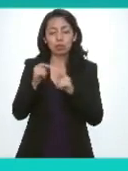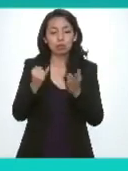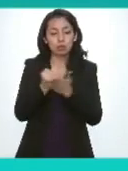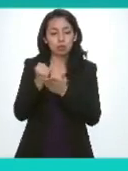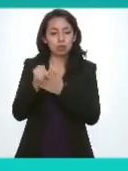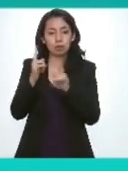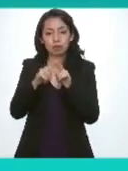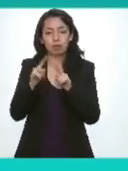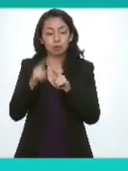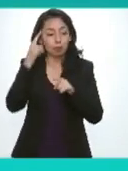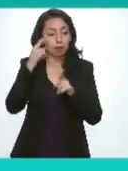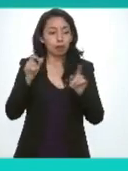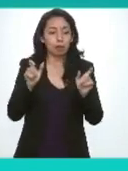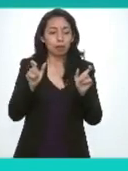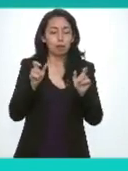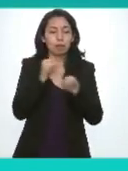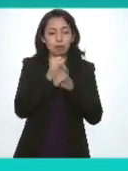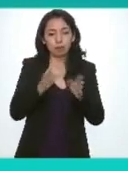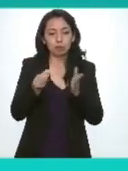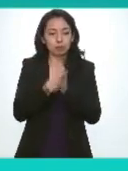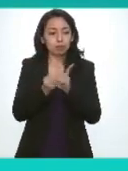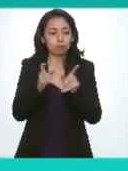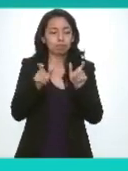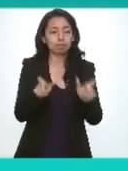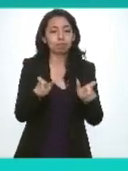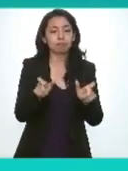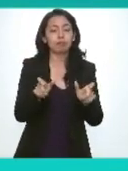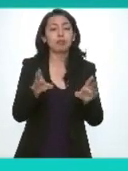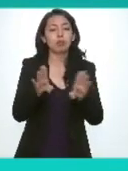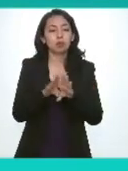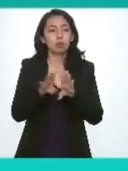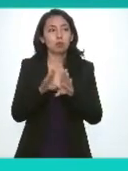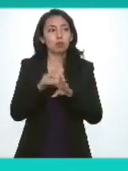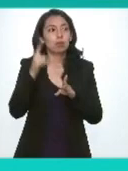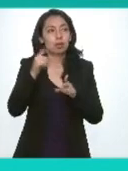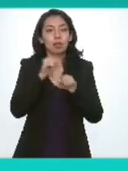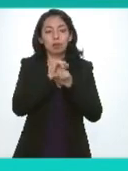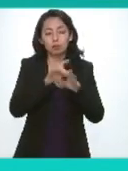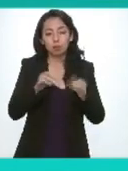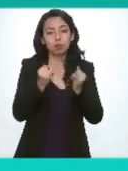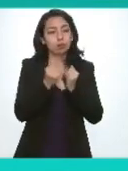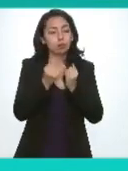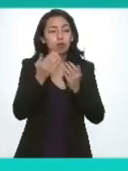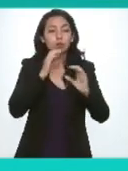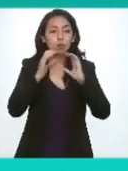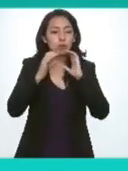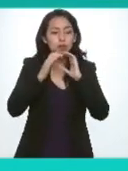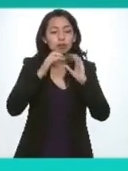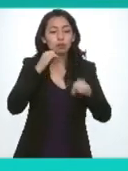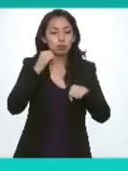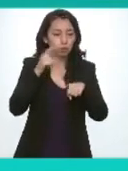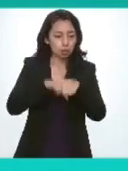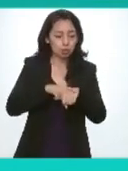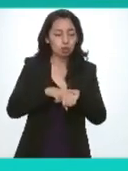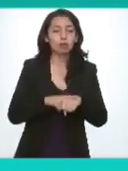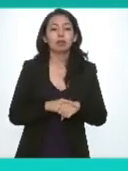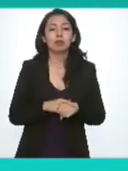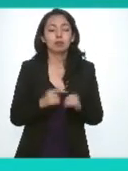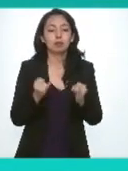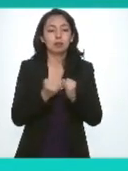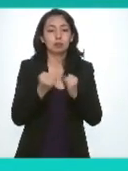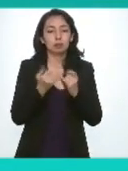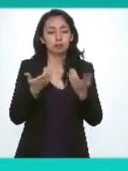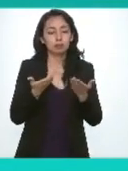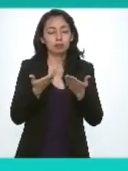resoluciones de protección de datos personales de vinculación promoción difusión y comunicación social de